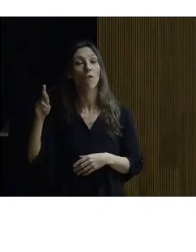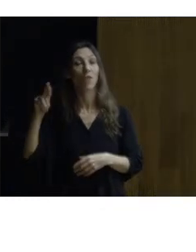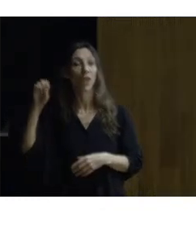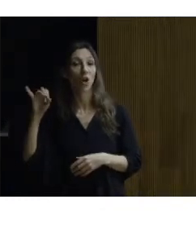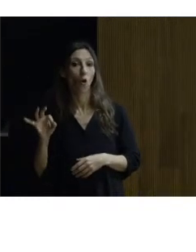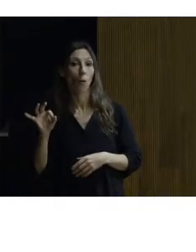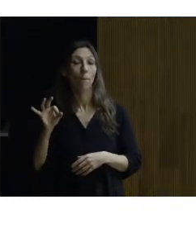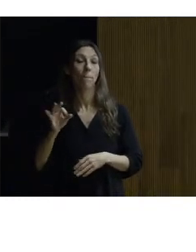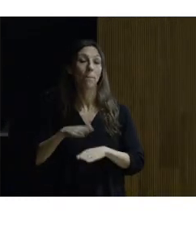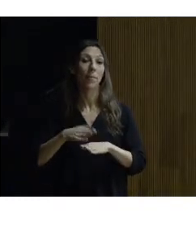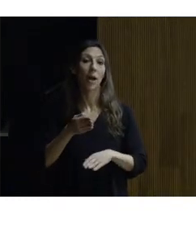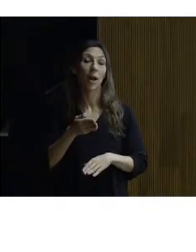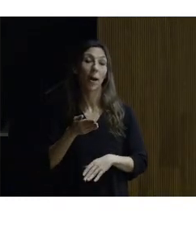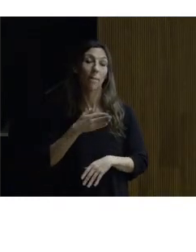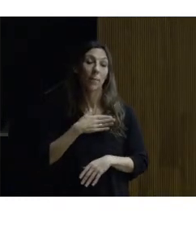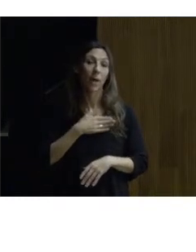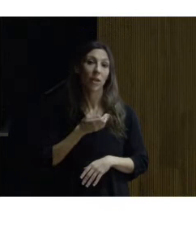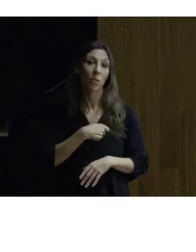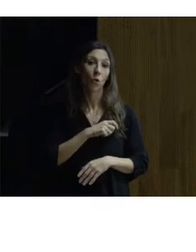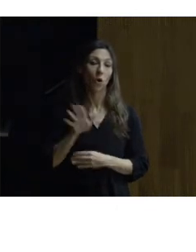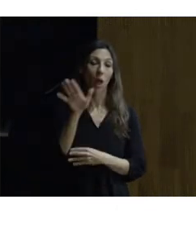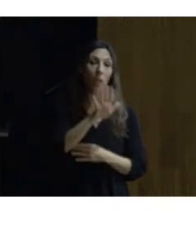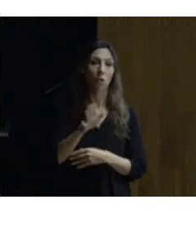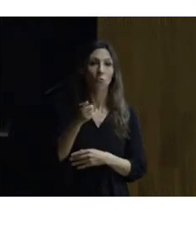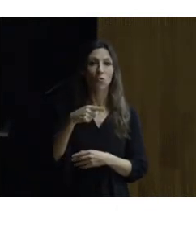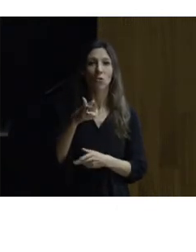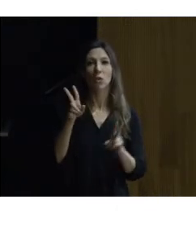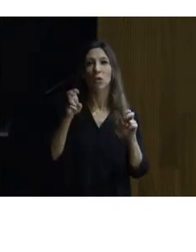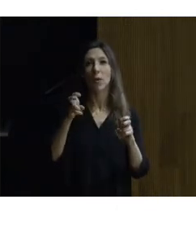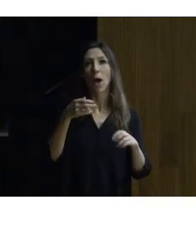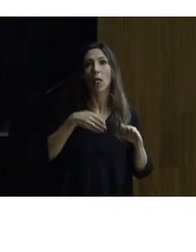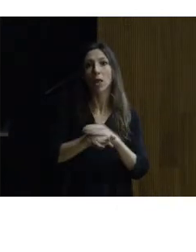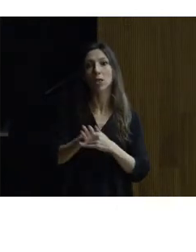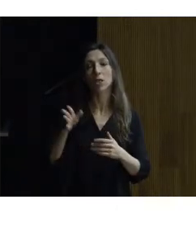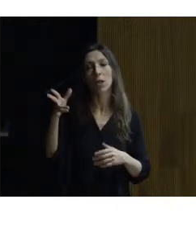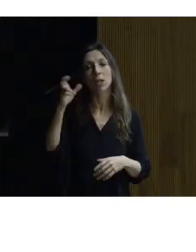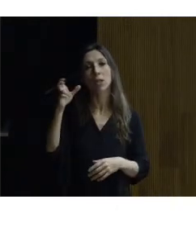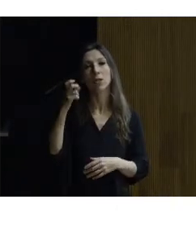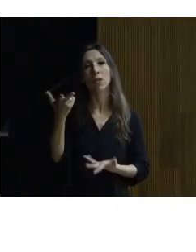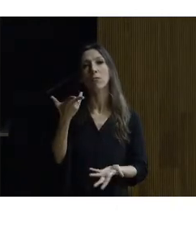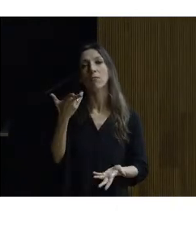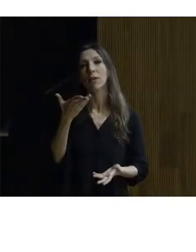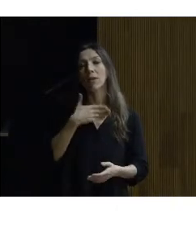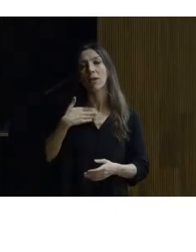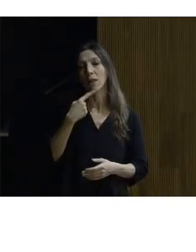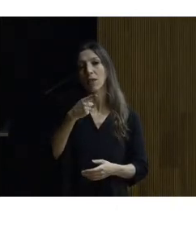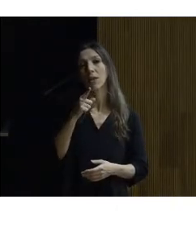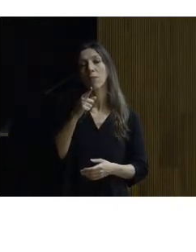cuando nos estamos refiriendo a la accesibilidad sensorial estamos sumando aproximadamente al 15% de la población